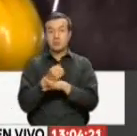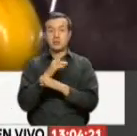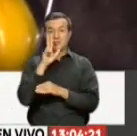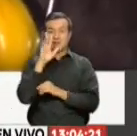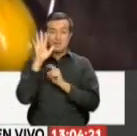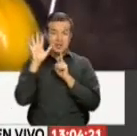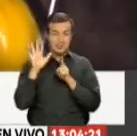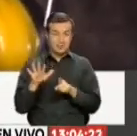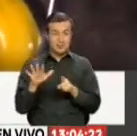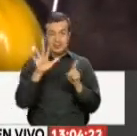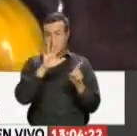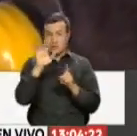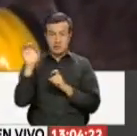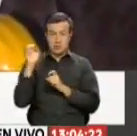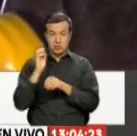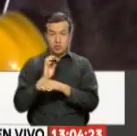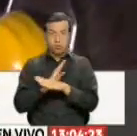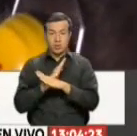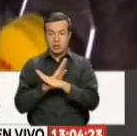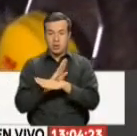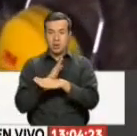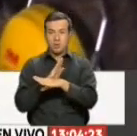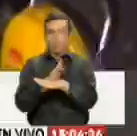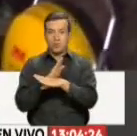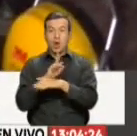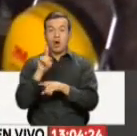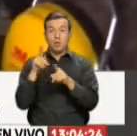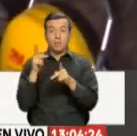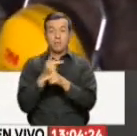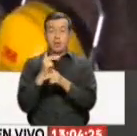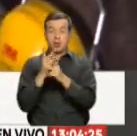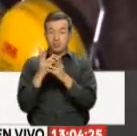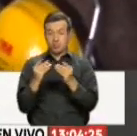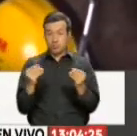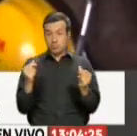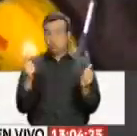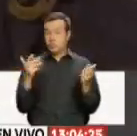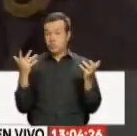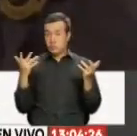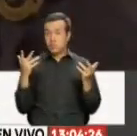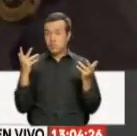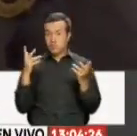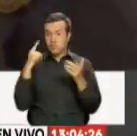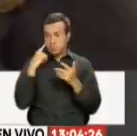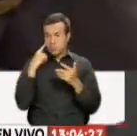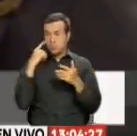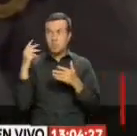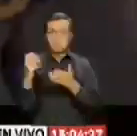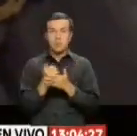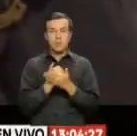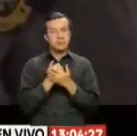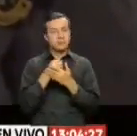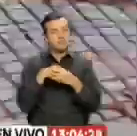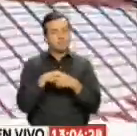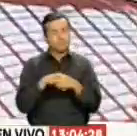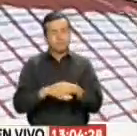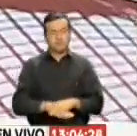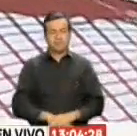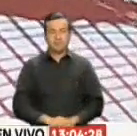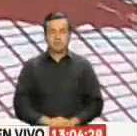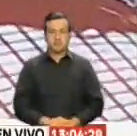tiburones, algunos de ellos de especies en peligro de extinción como el tiburón martillo. Alexis Moncayo, Telediario.